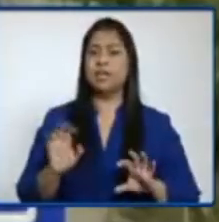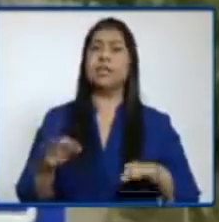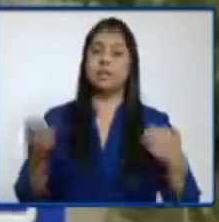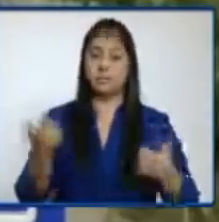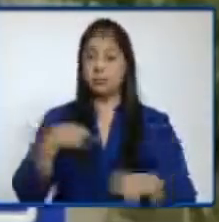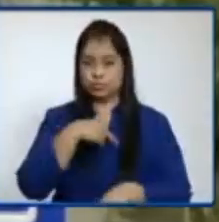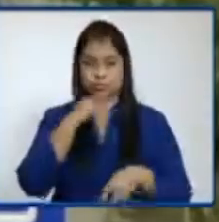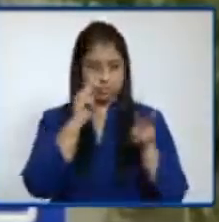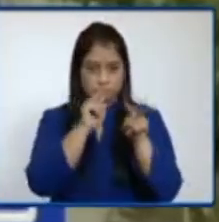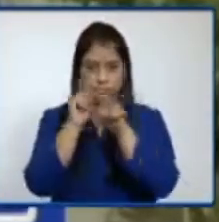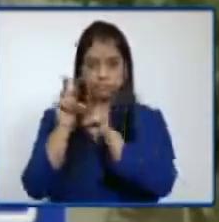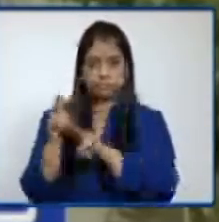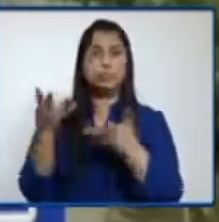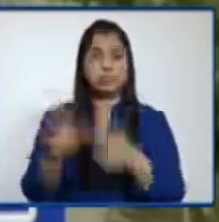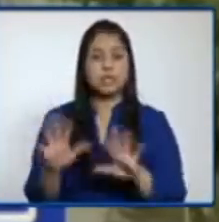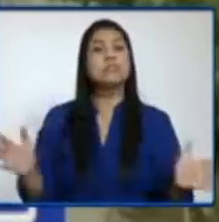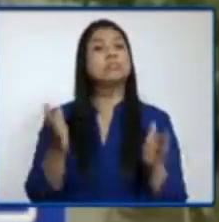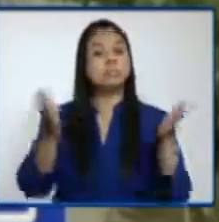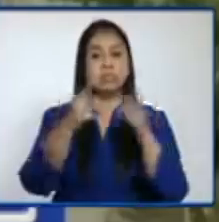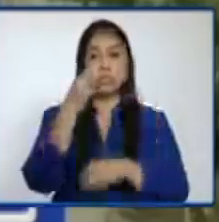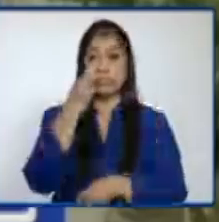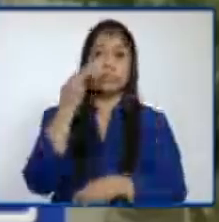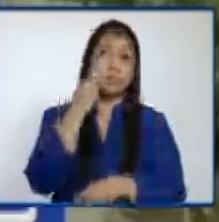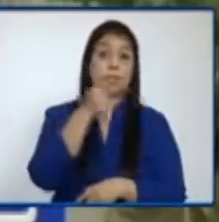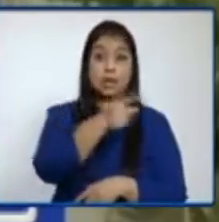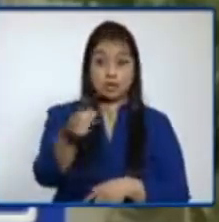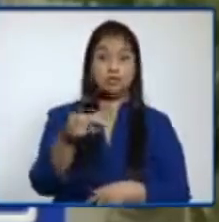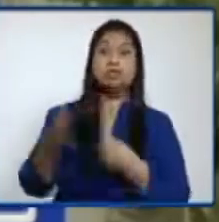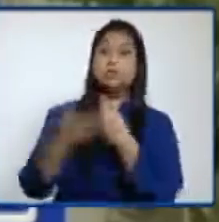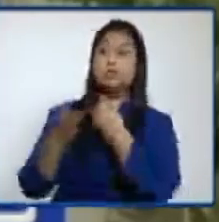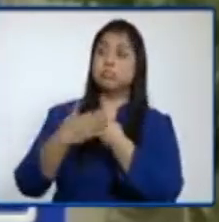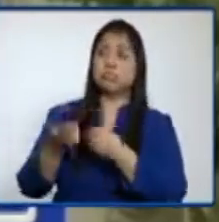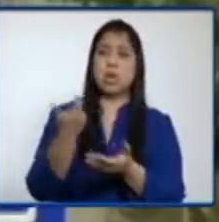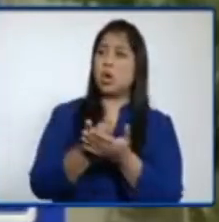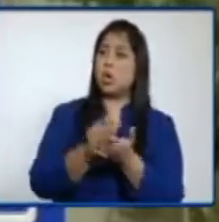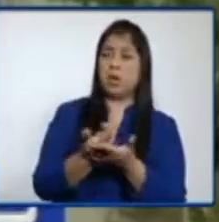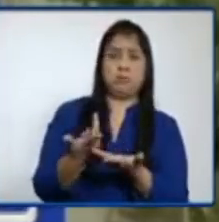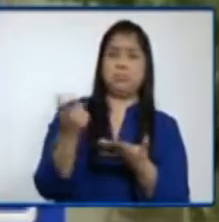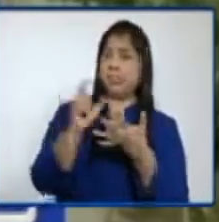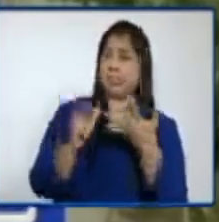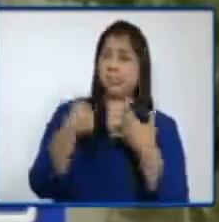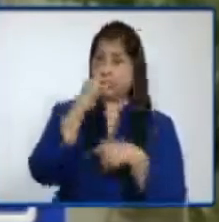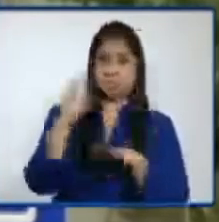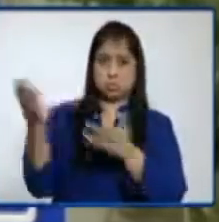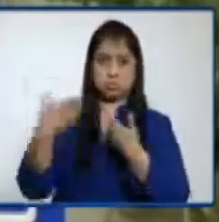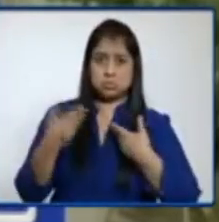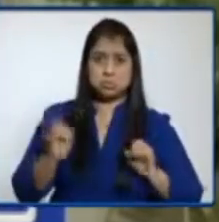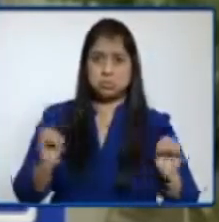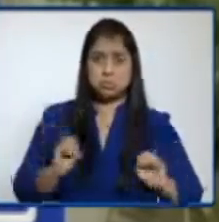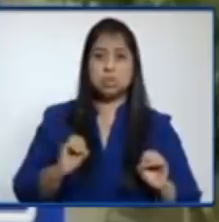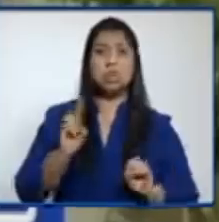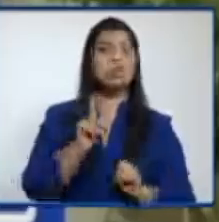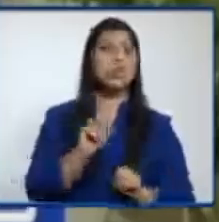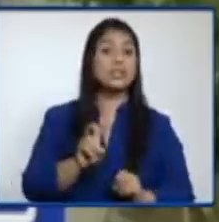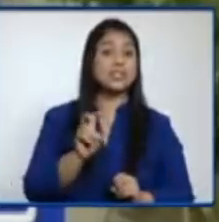pendientes e instamos a los padres de familia que reciban un cobro de algún servicio inexistente o un servicio que no es